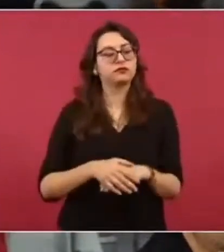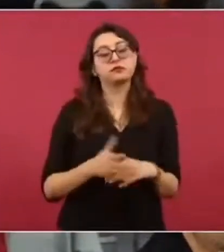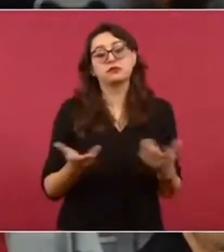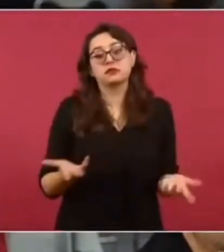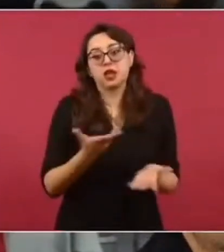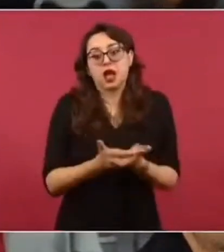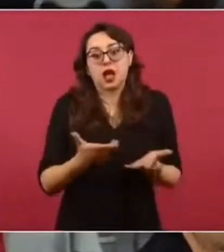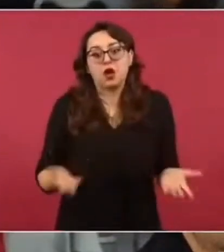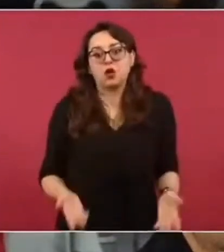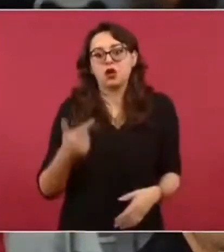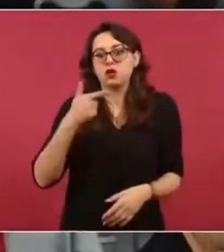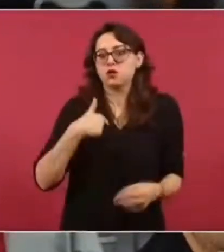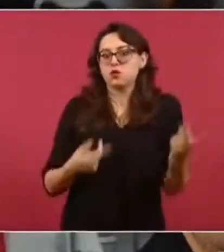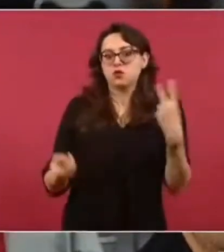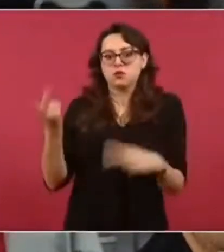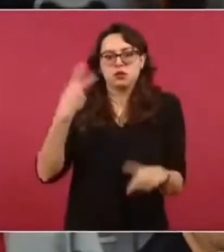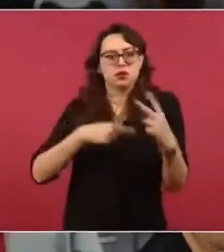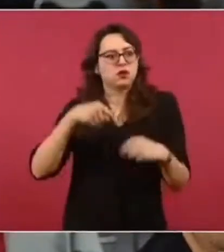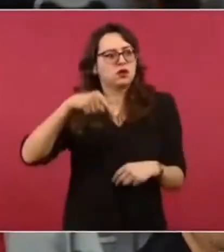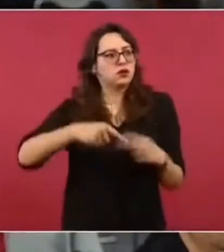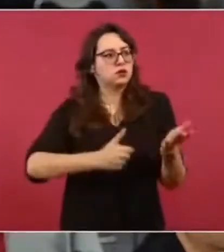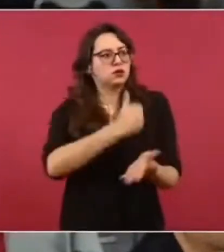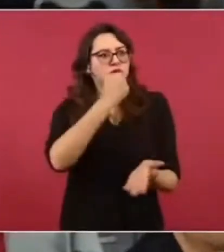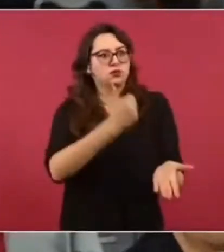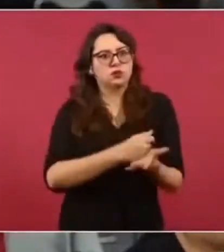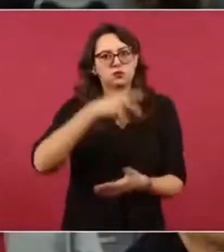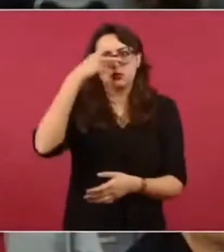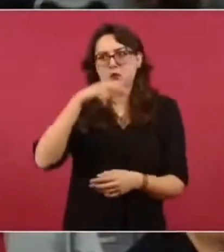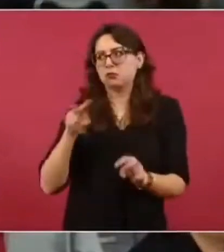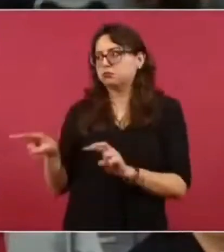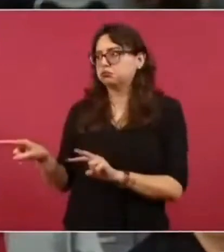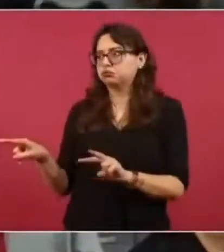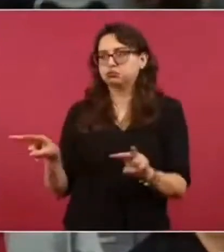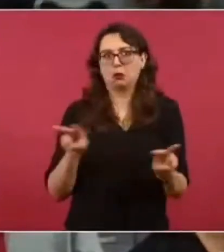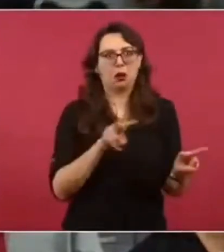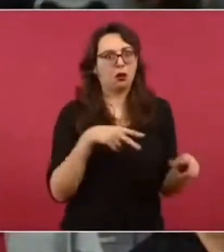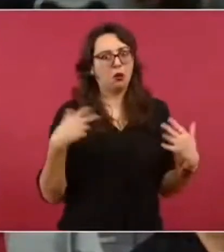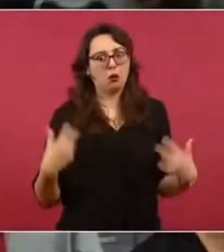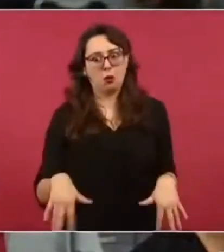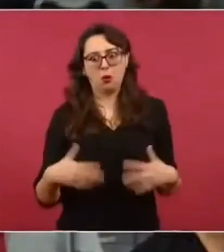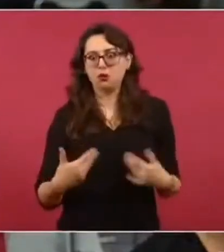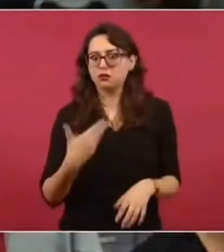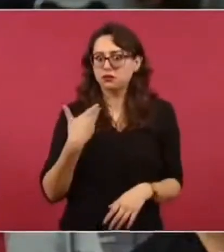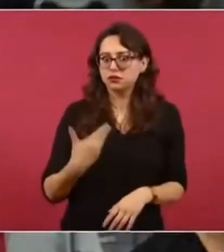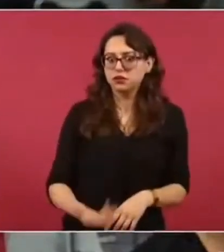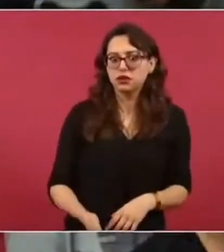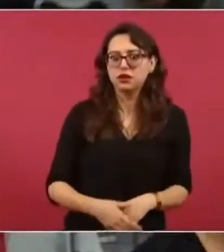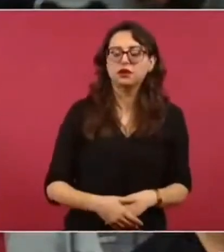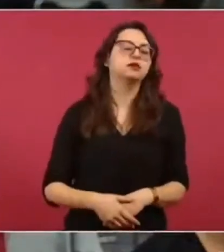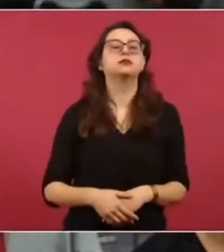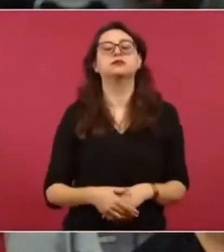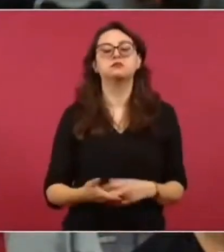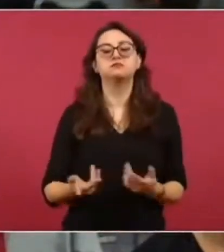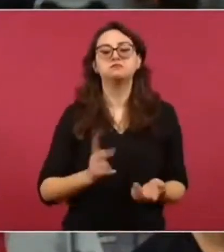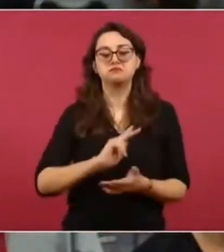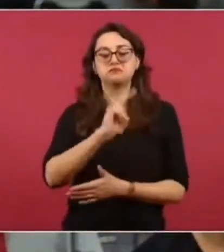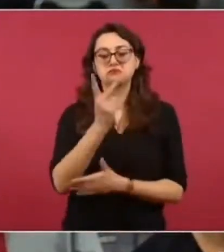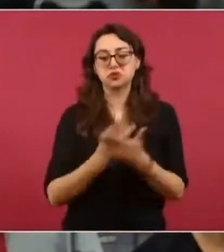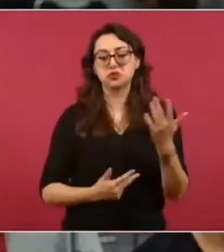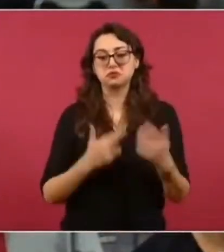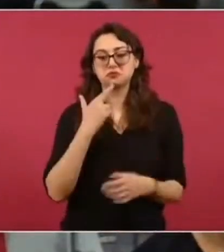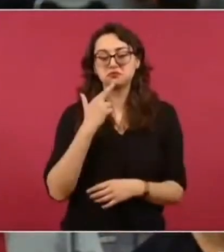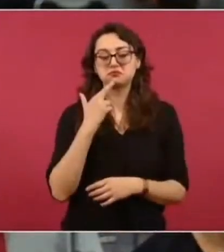totalmente bien resguardada, veo una buena movilidad, transporte, en fin. Le quiero comentar a señor. Bueno, han funcionado estos programas